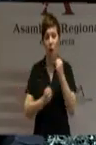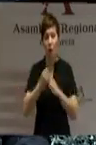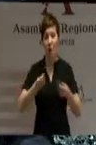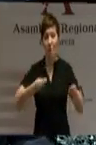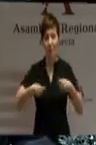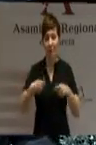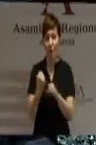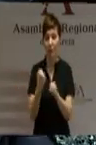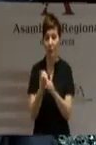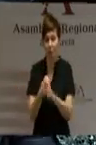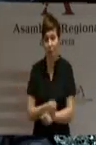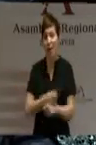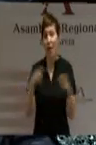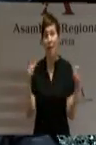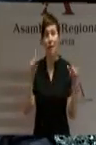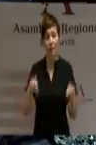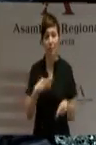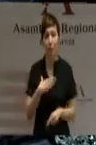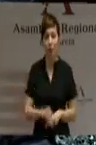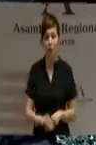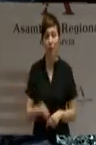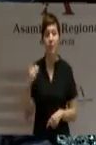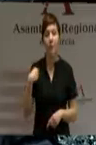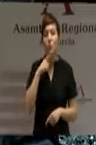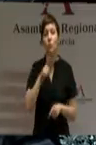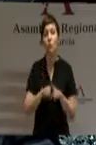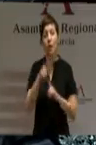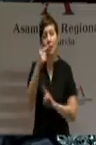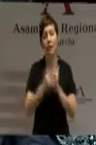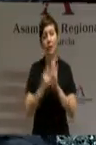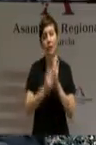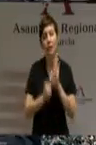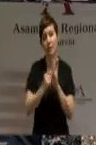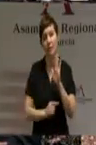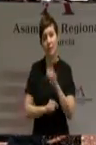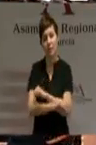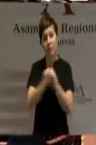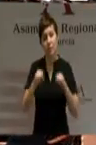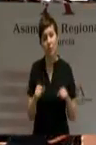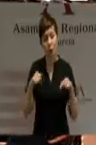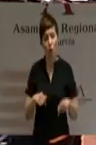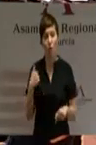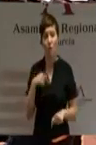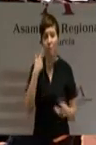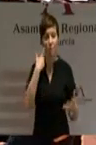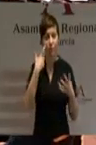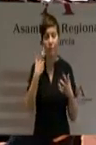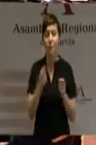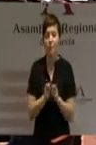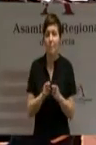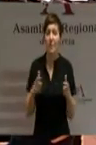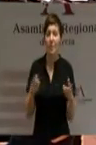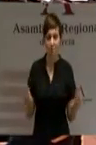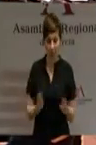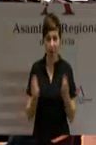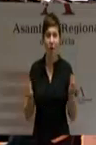trabajo y permitirá consolidar las cifras que ya hoy revelan una mejora en el empleo. Ese